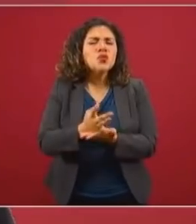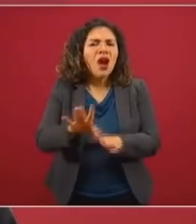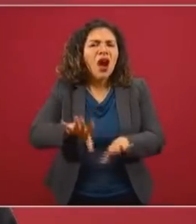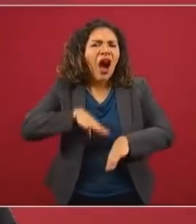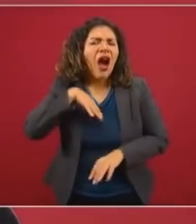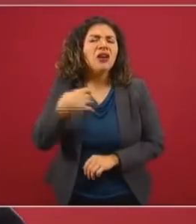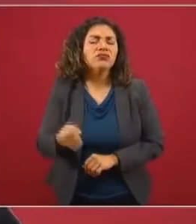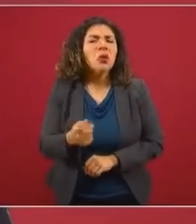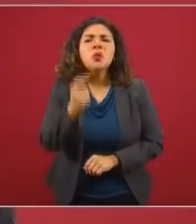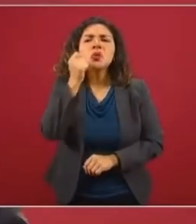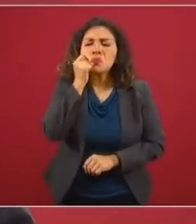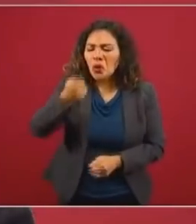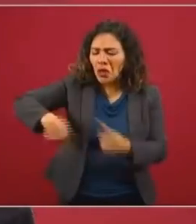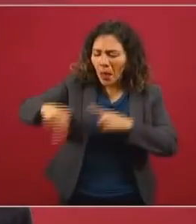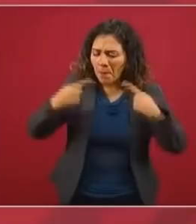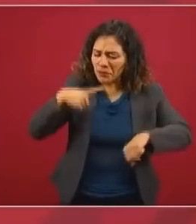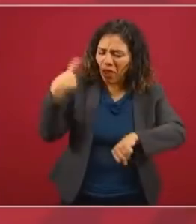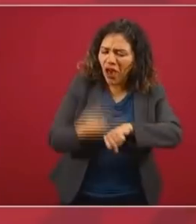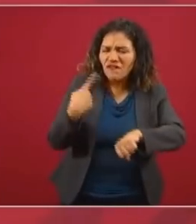la salud de la gente, sin importar nada,